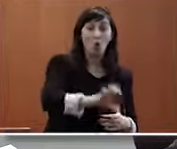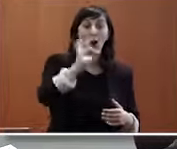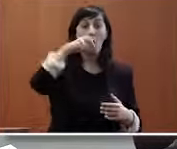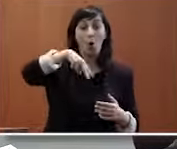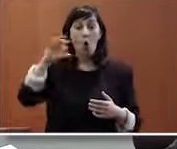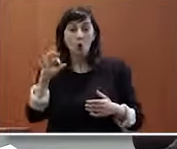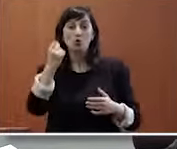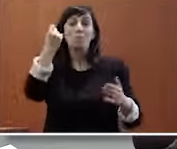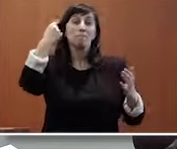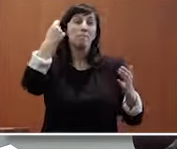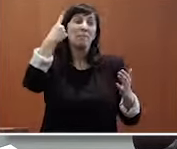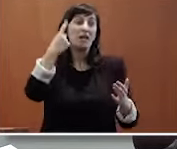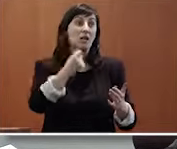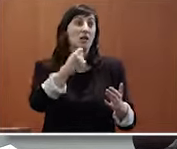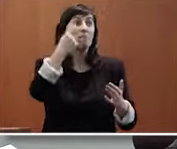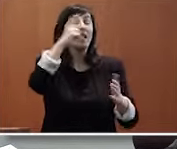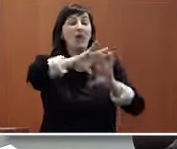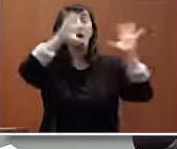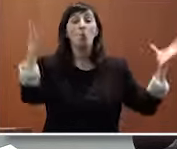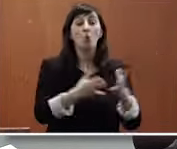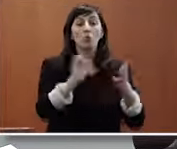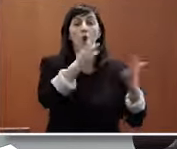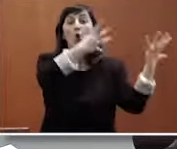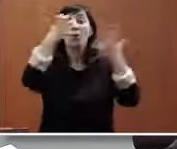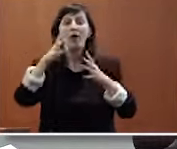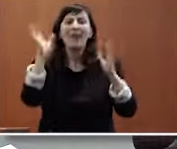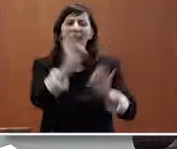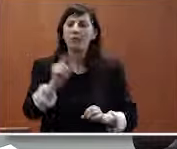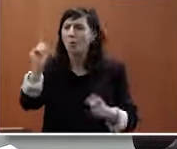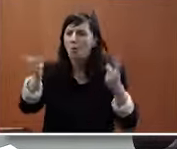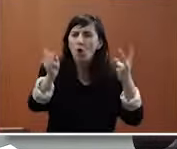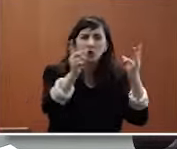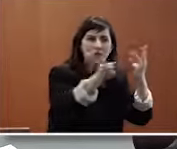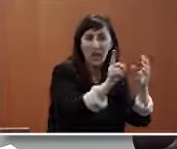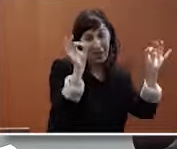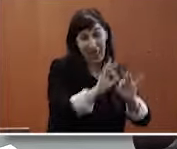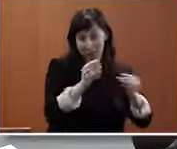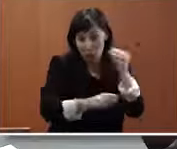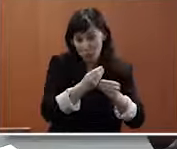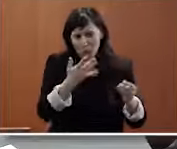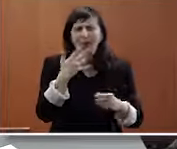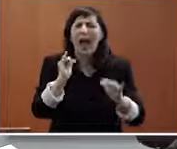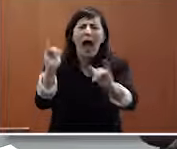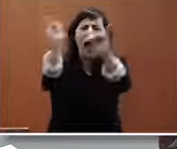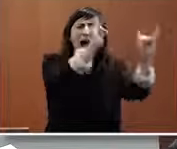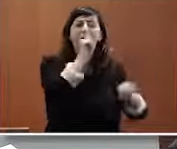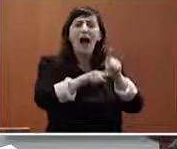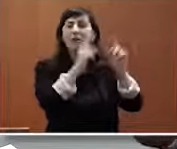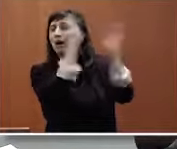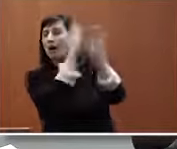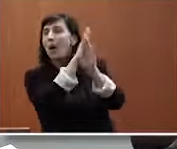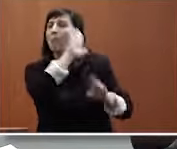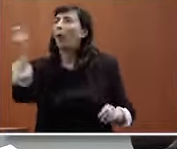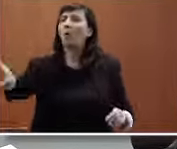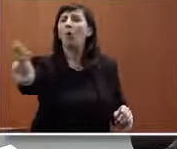miren el mundo no son 1.900 porque nadie los ha contado pero en todo caso es un fenómeno muy habitual otra cosa es que a veces está escondido a veces está